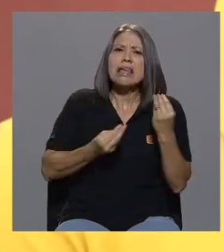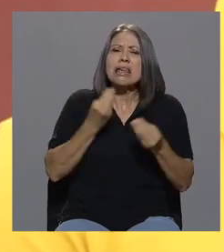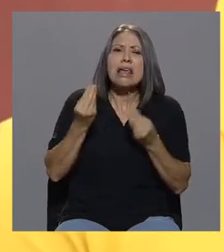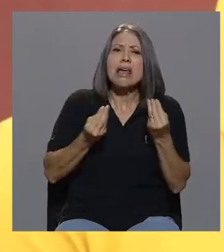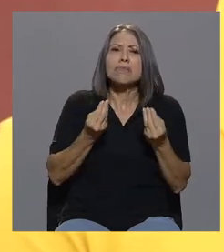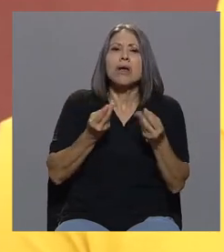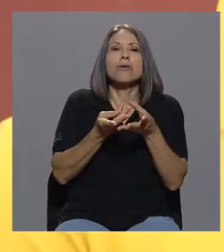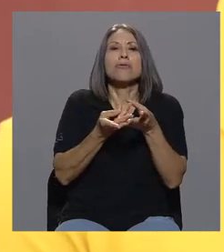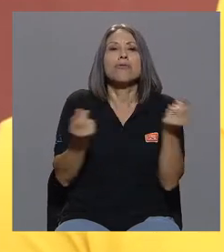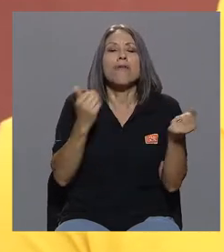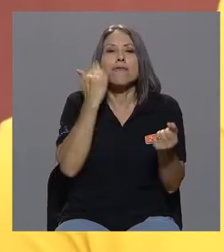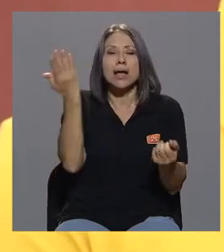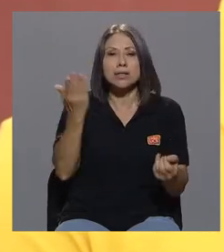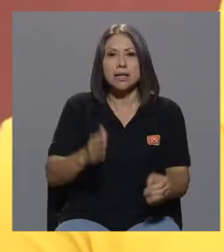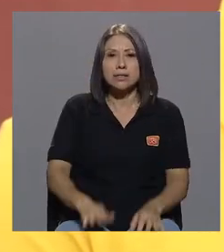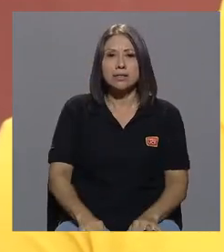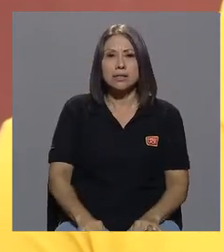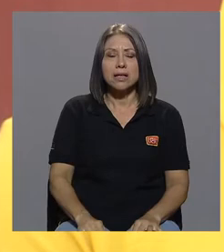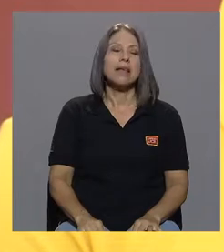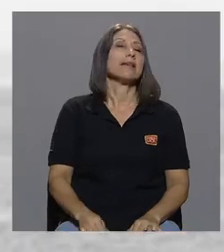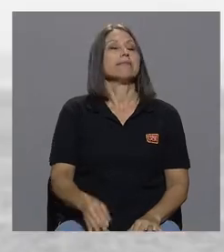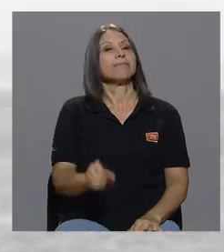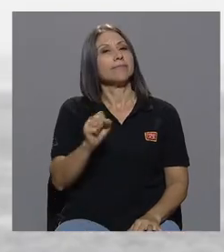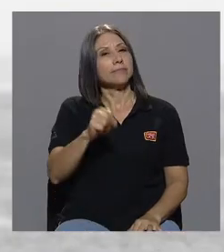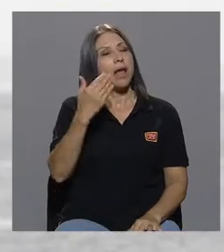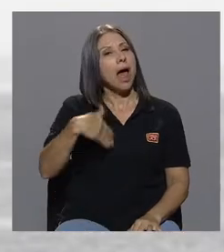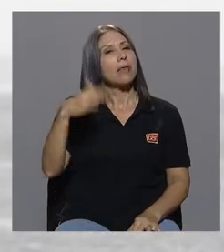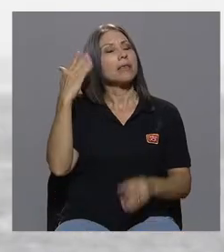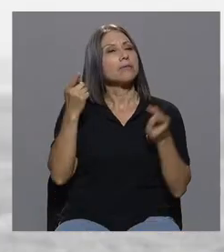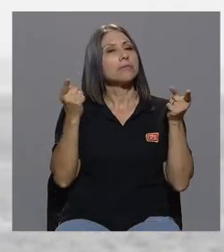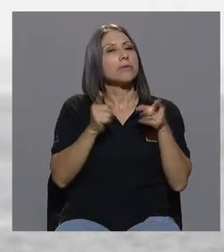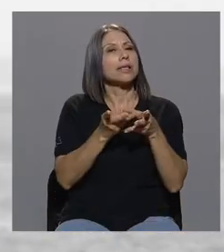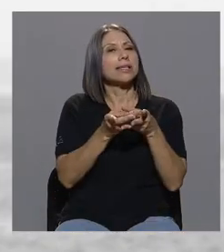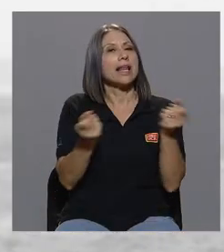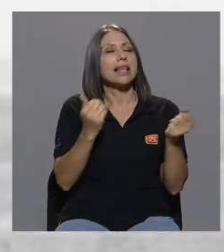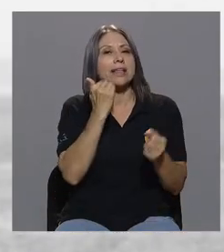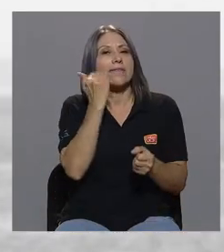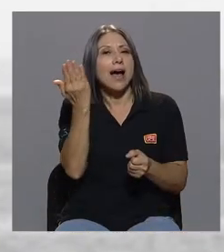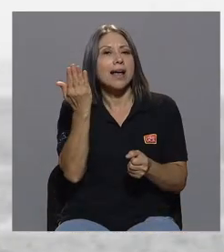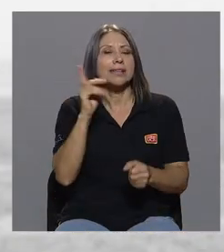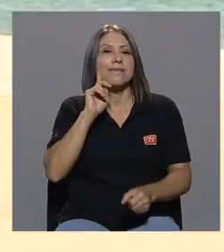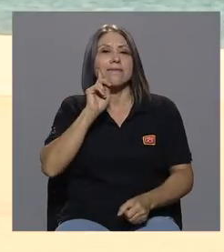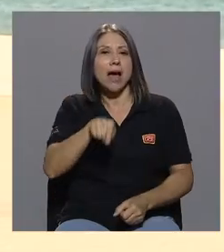Salidas fáciles, salidas falsas, ¿verdad?